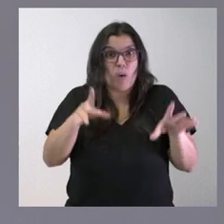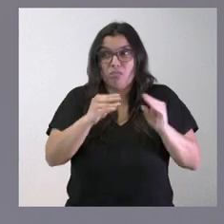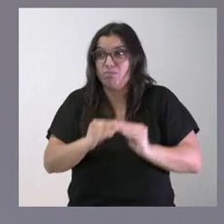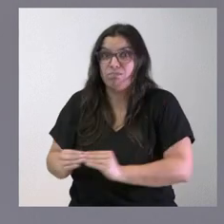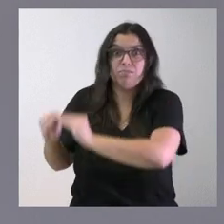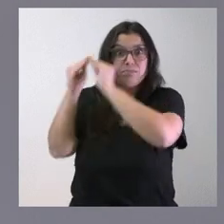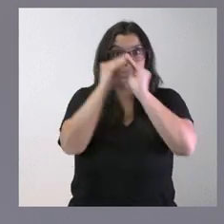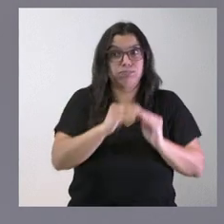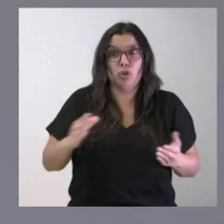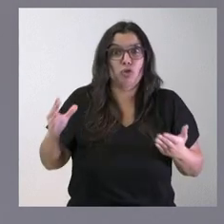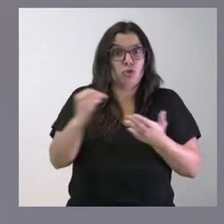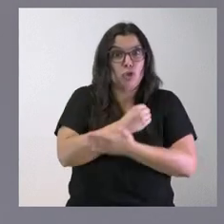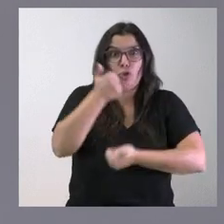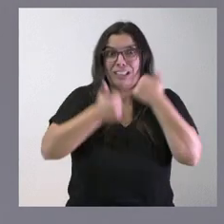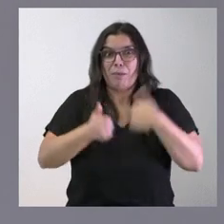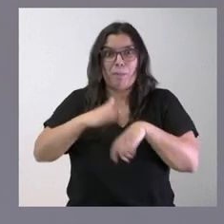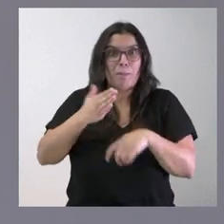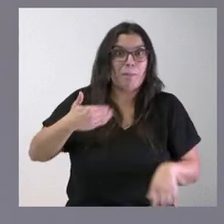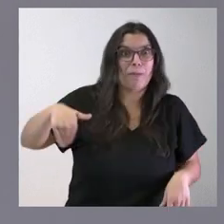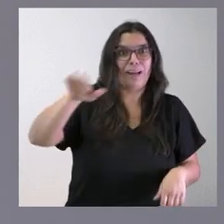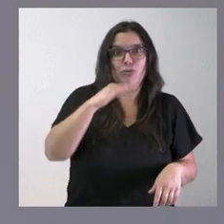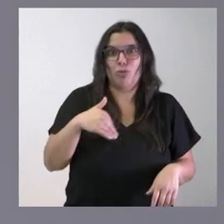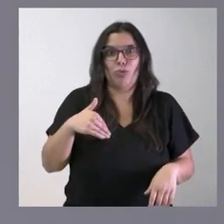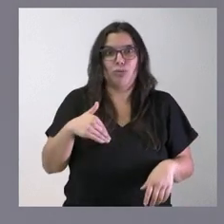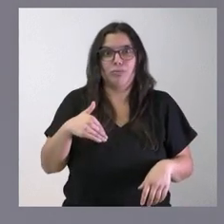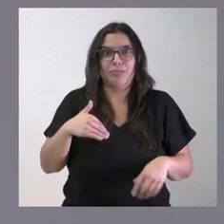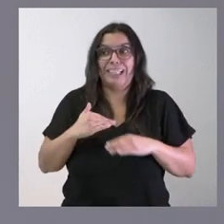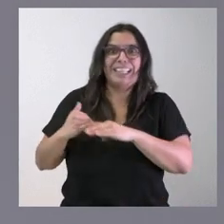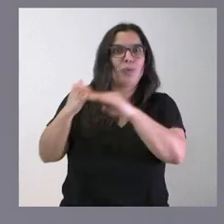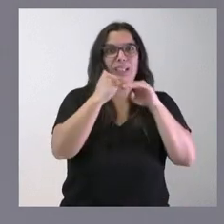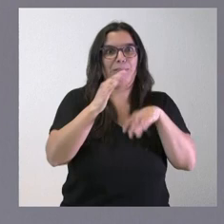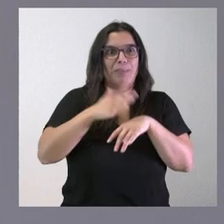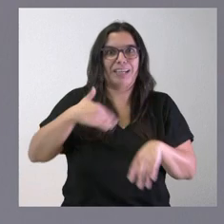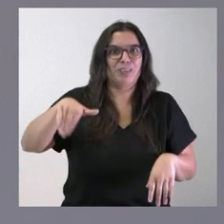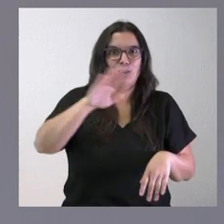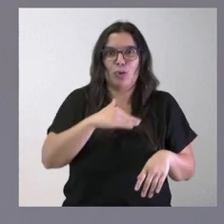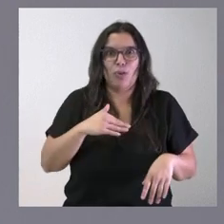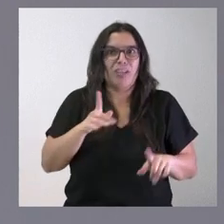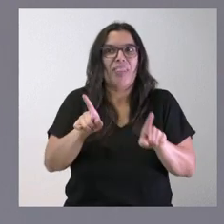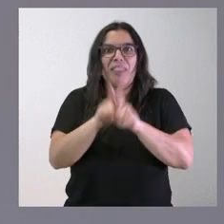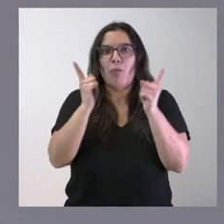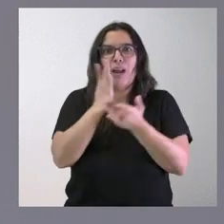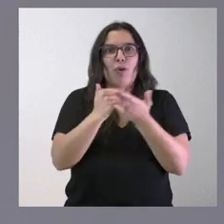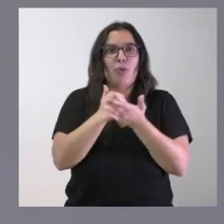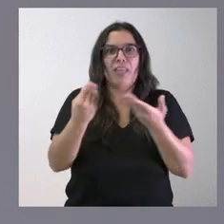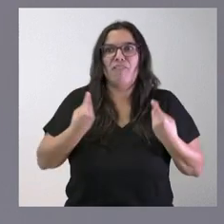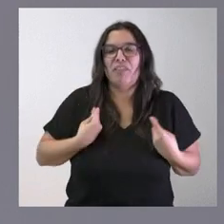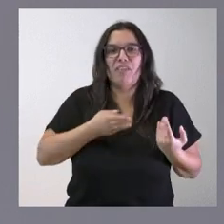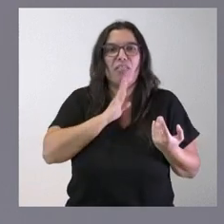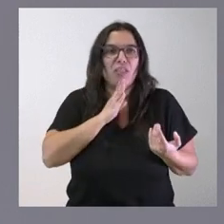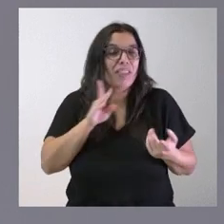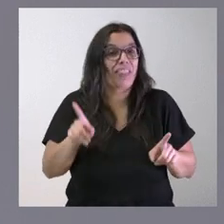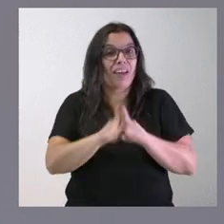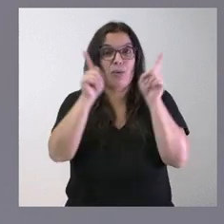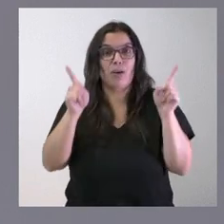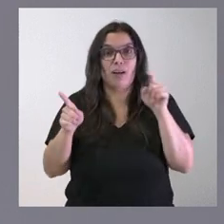alumnos de España, el mismo examen para todos, igualdad para todos los alumnos de España, sea cual sea su comunidad autónoma de referencia y que, por